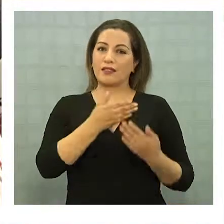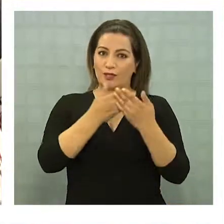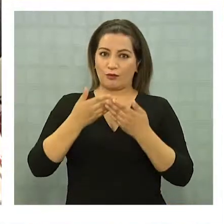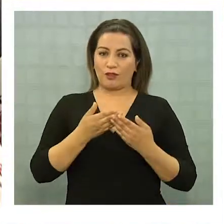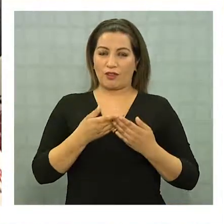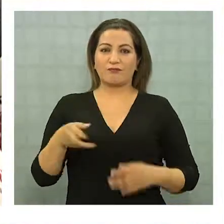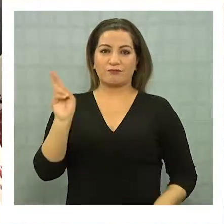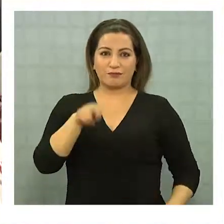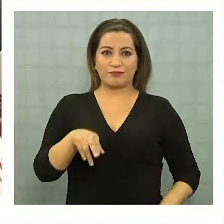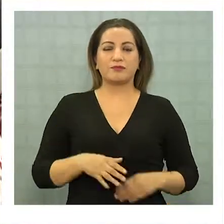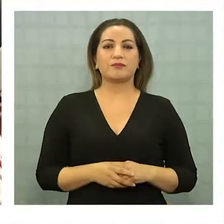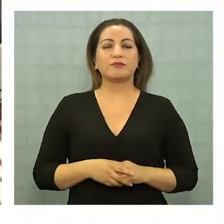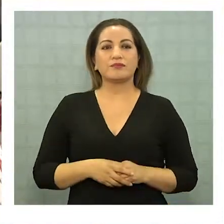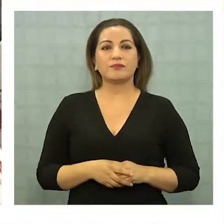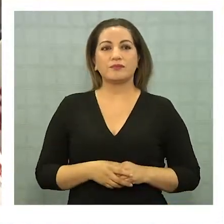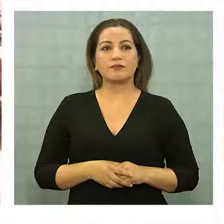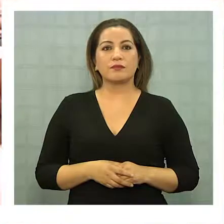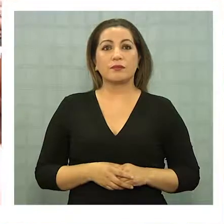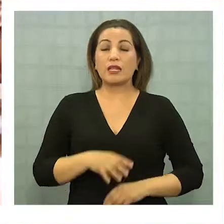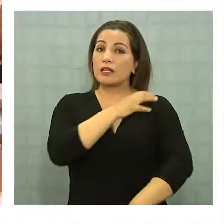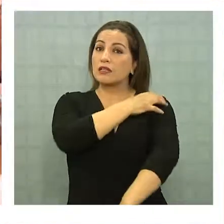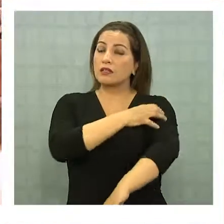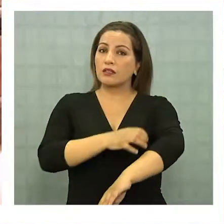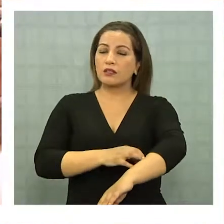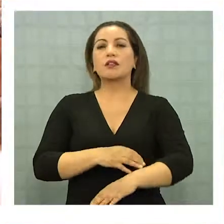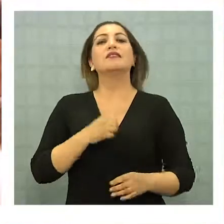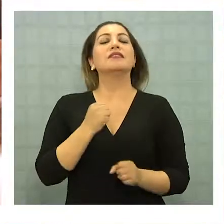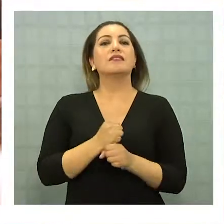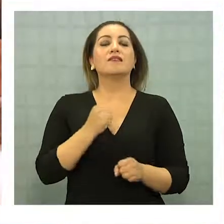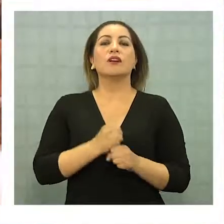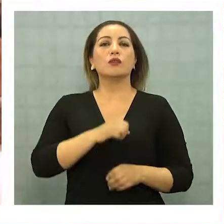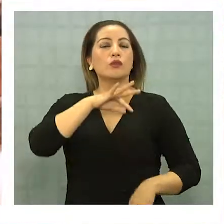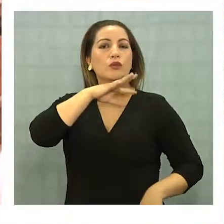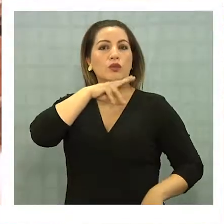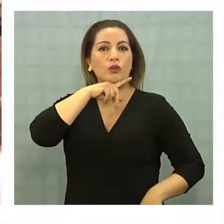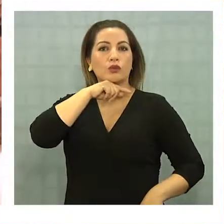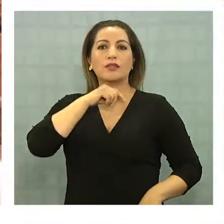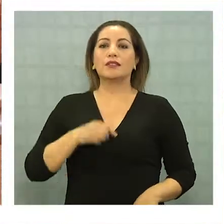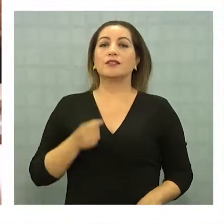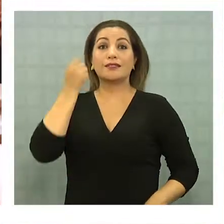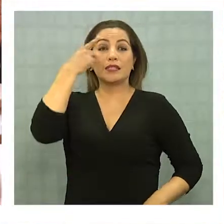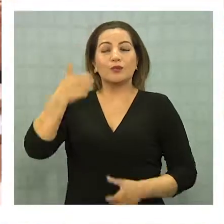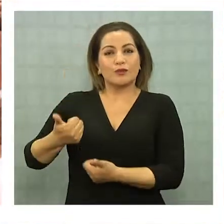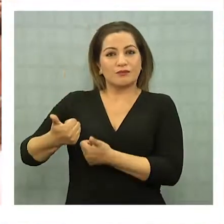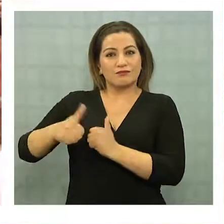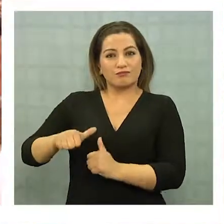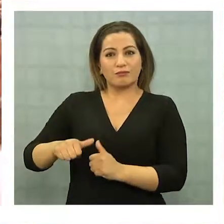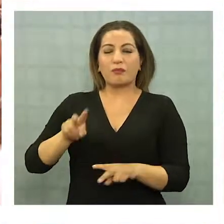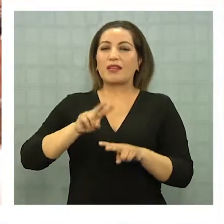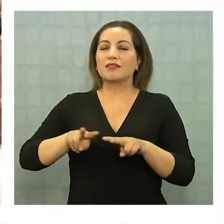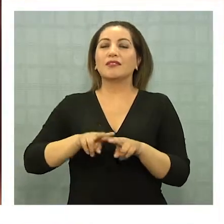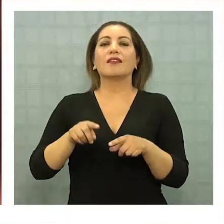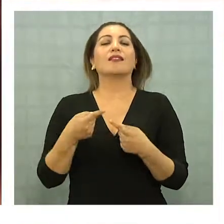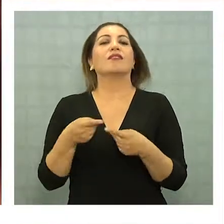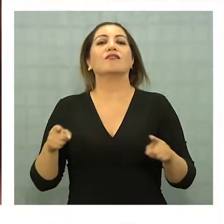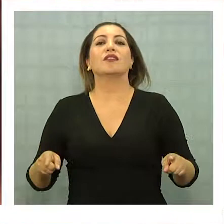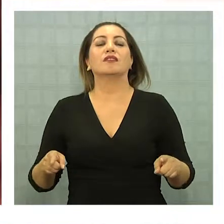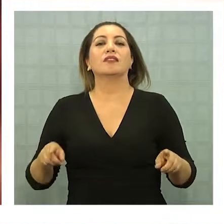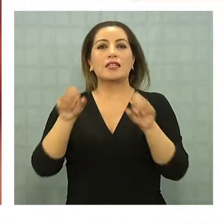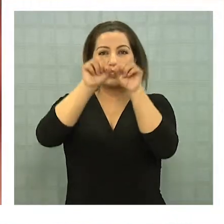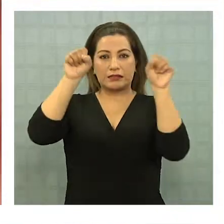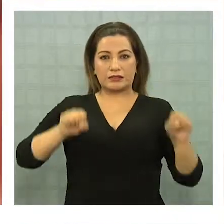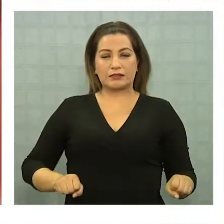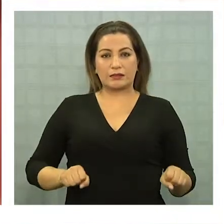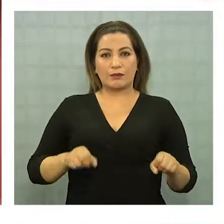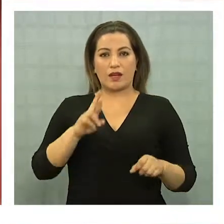% quiere estudiar, seguir estudiando. En regiones la tarea de los adultos se entiende como un desafío para diferenciarse